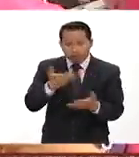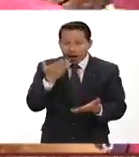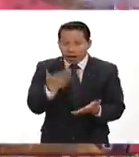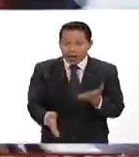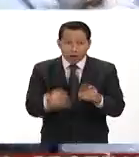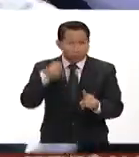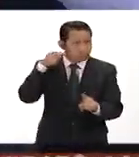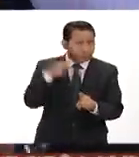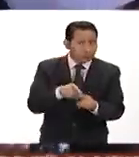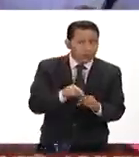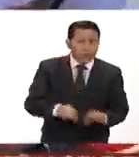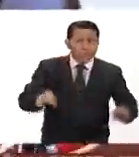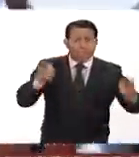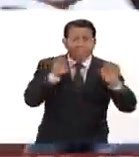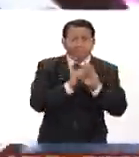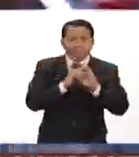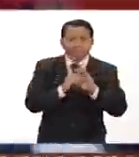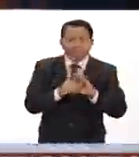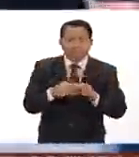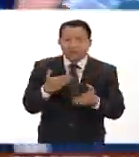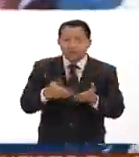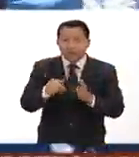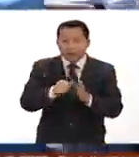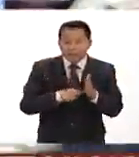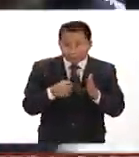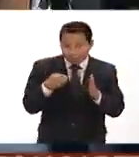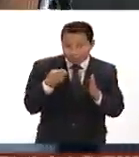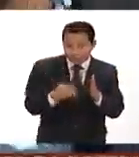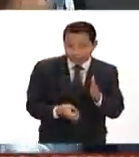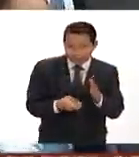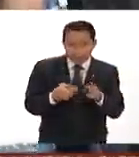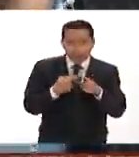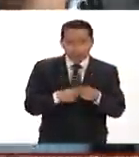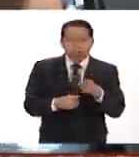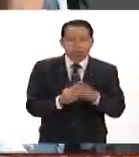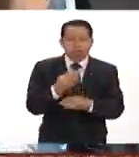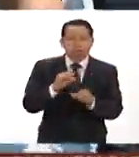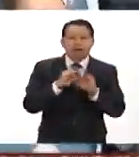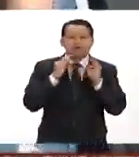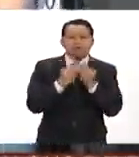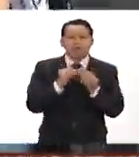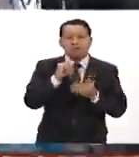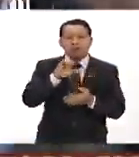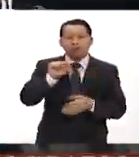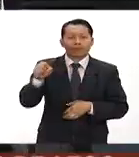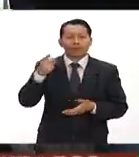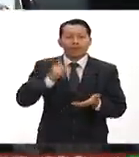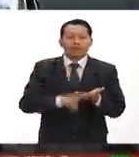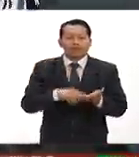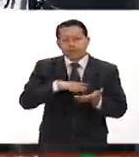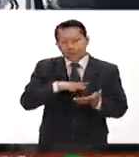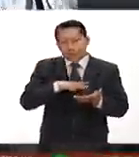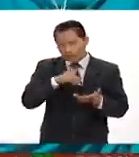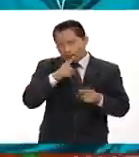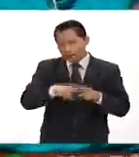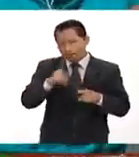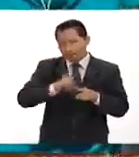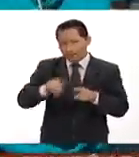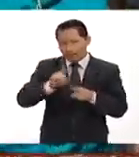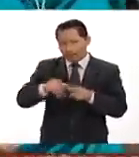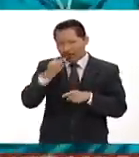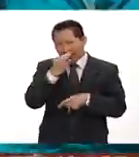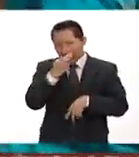central A partir de este mes el IMSS iniciará un nuevo modelo en las unidades de medicina familiar en donde